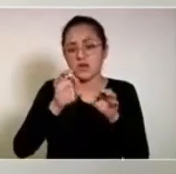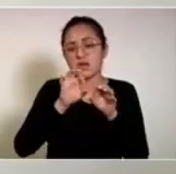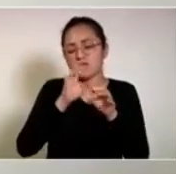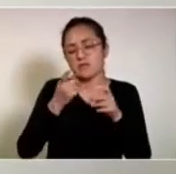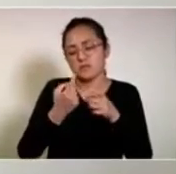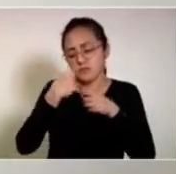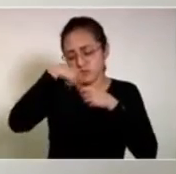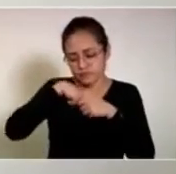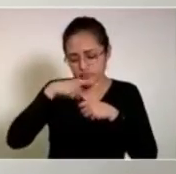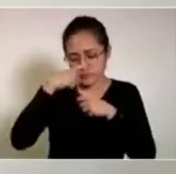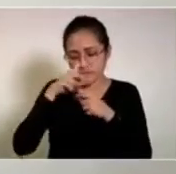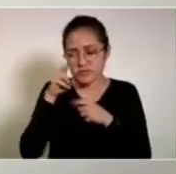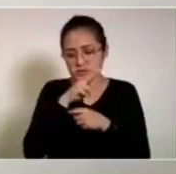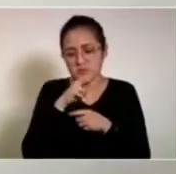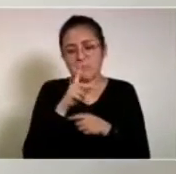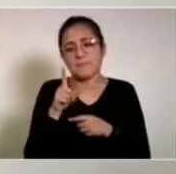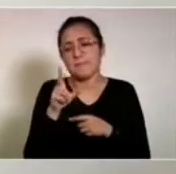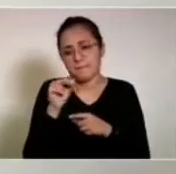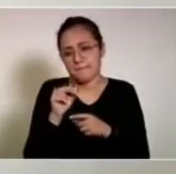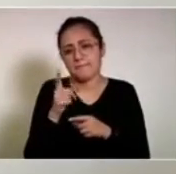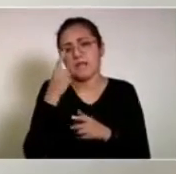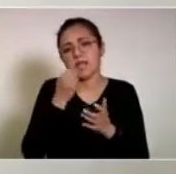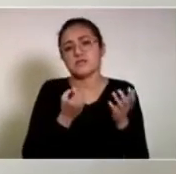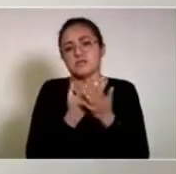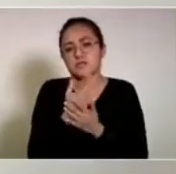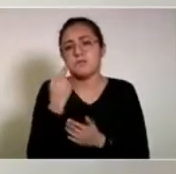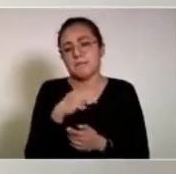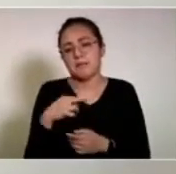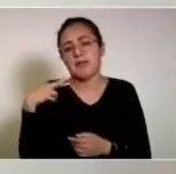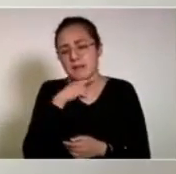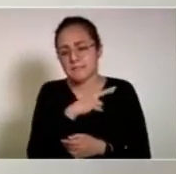es mucho mayor y de que salga, por supuesto, también es mayor.